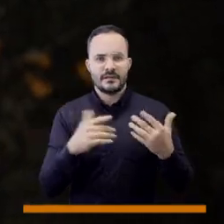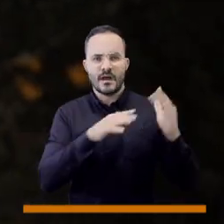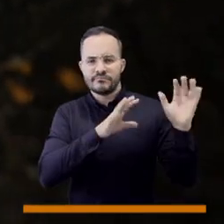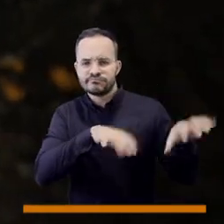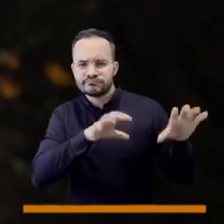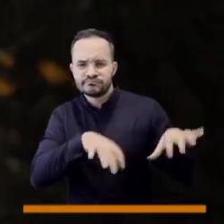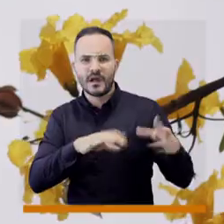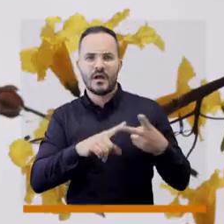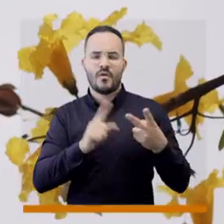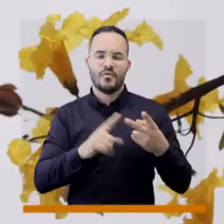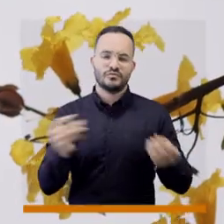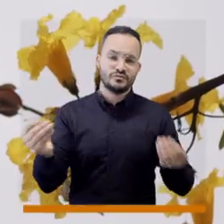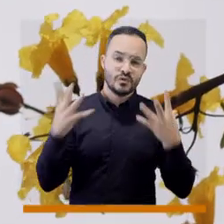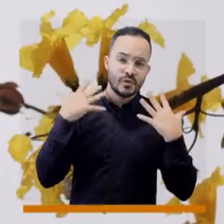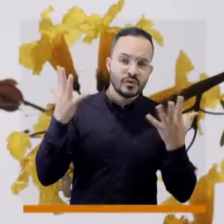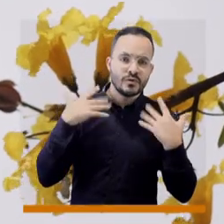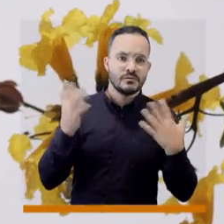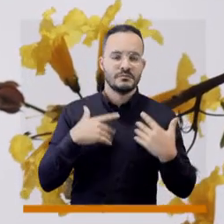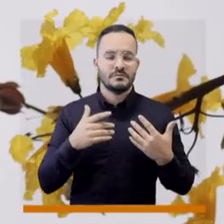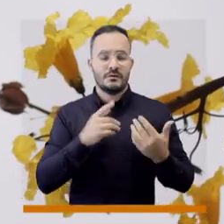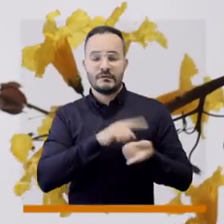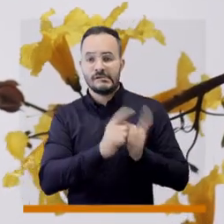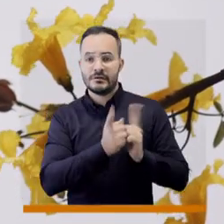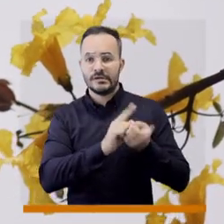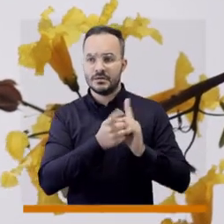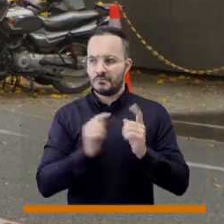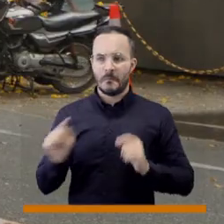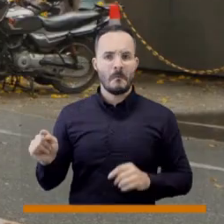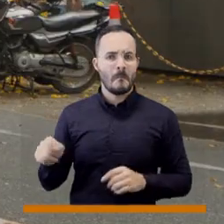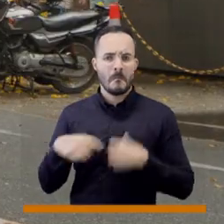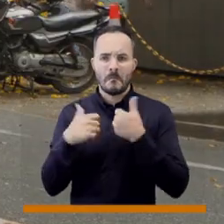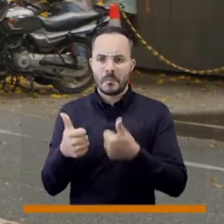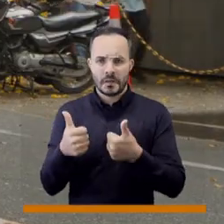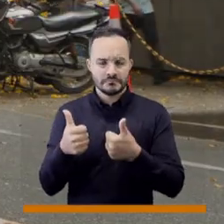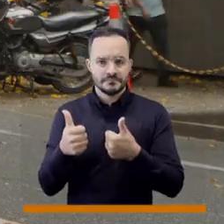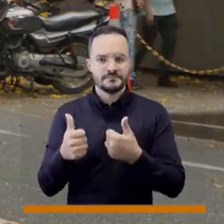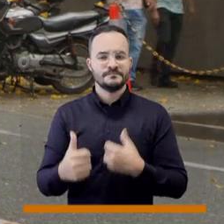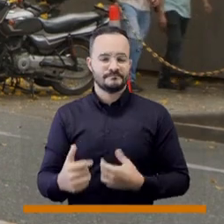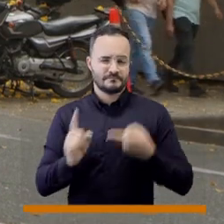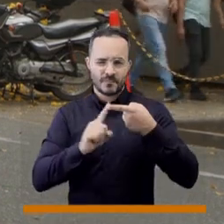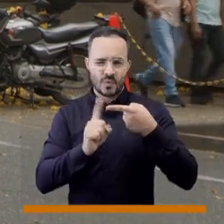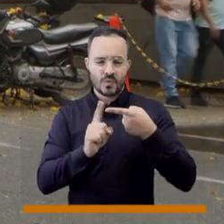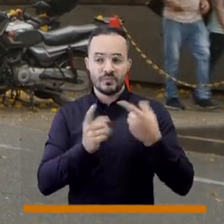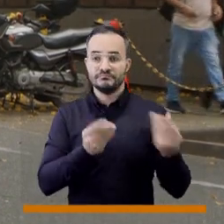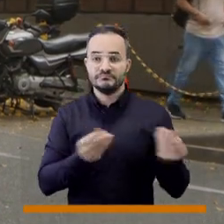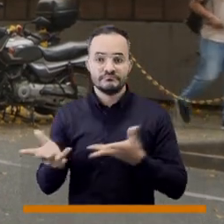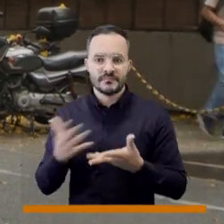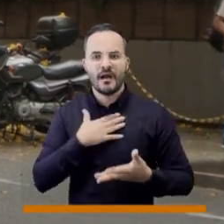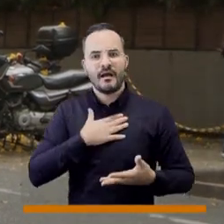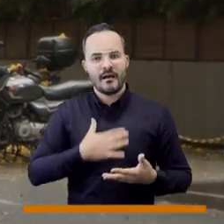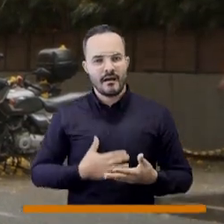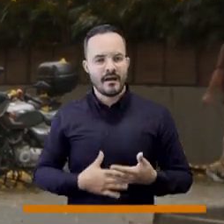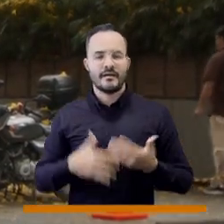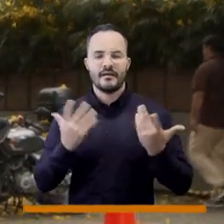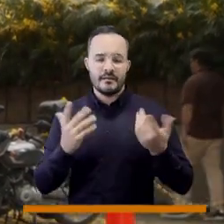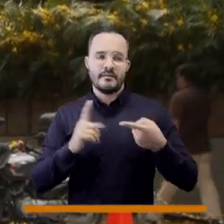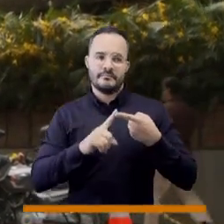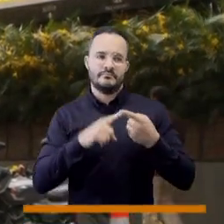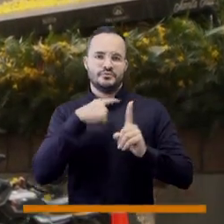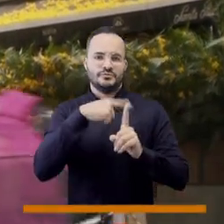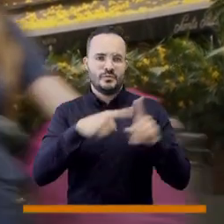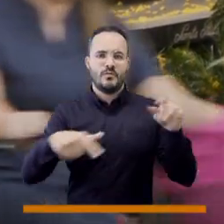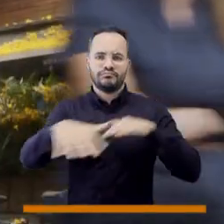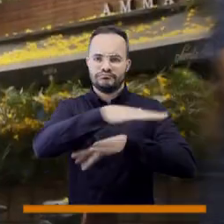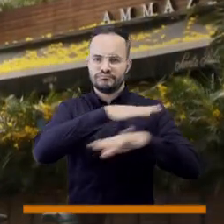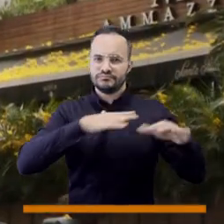las variables ambientales dentro del ecosistema. Lo uno es que aporta desde el lado ambiental, es un atractivo de